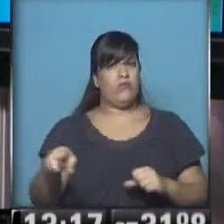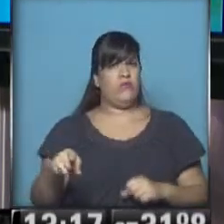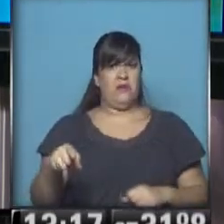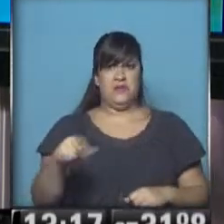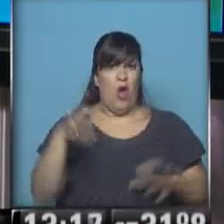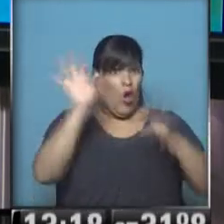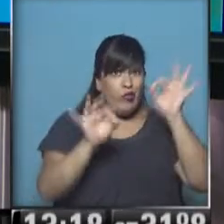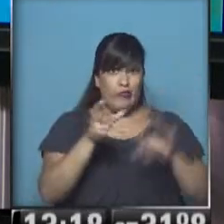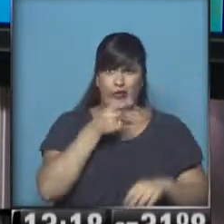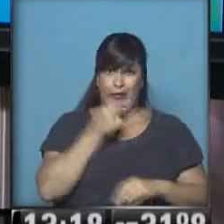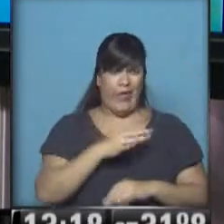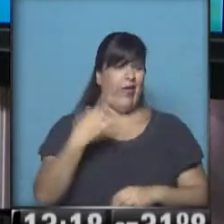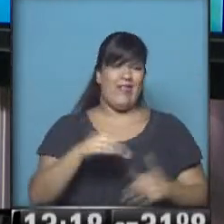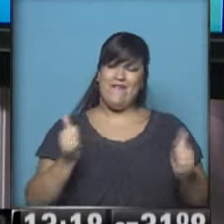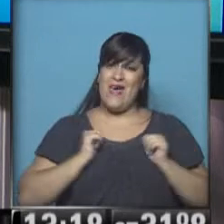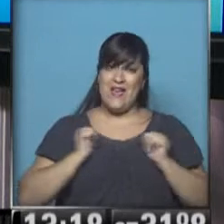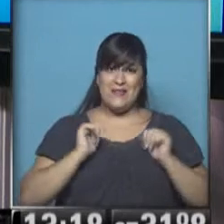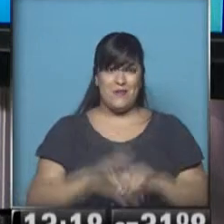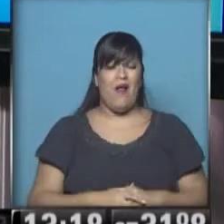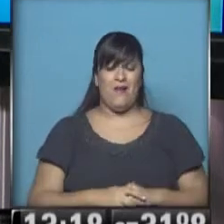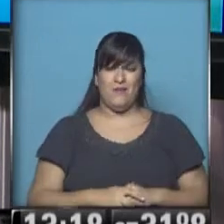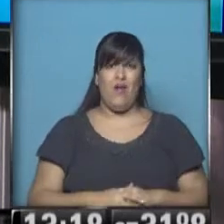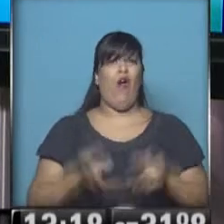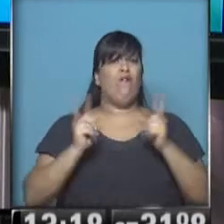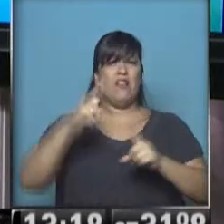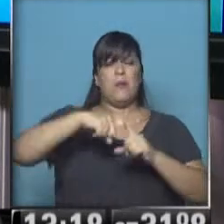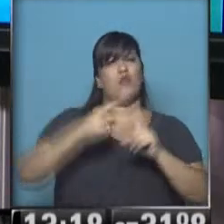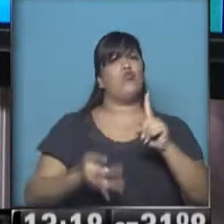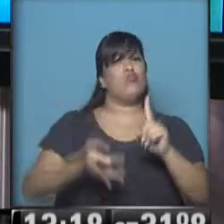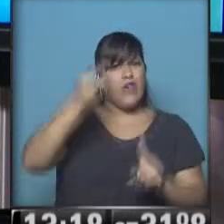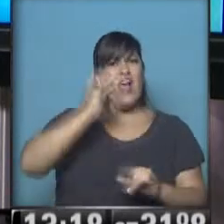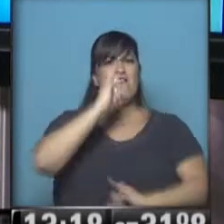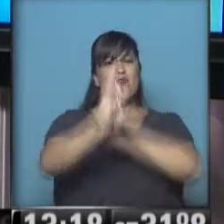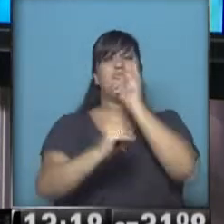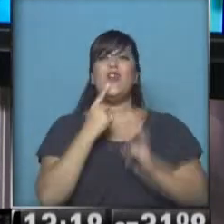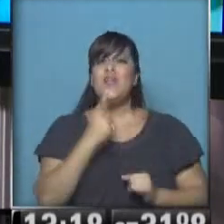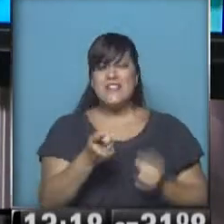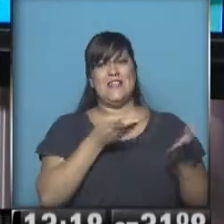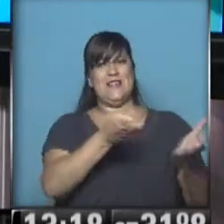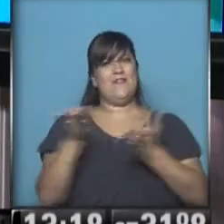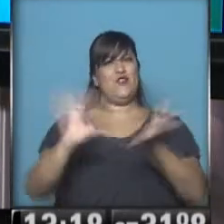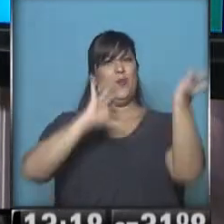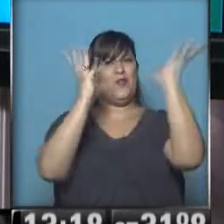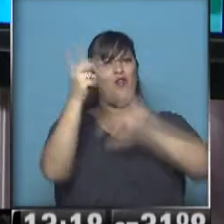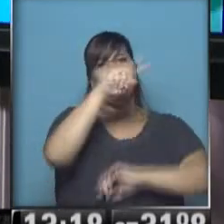ni noticias. Hay que esperarlo. Siguen altas realmente. Es información que en Ciliza del Servicio Meteorológico Nacional.